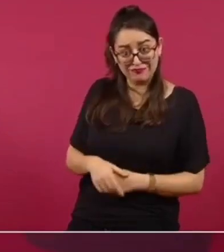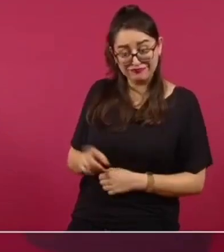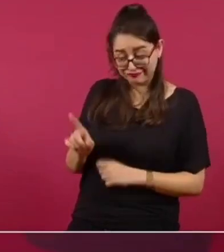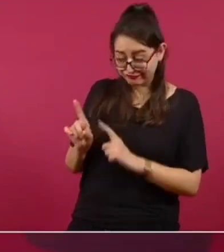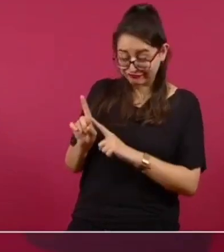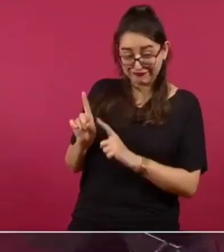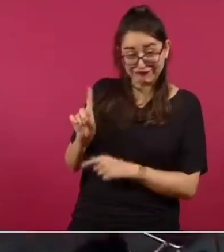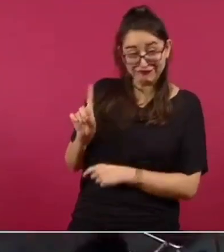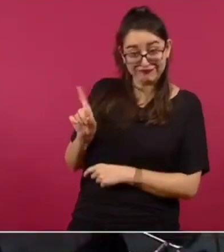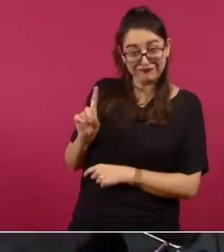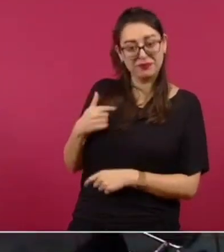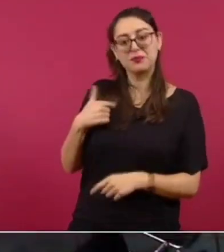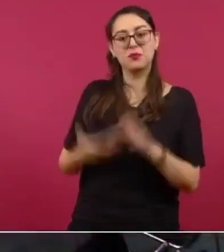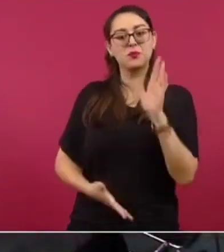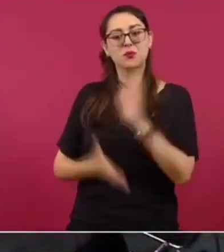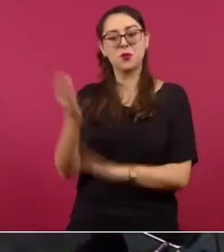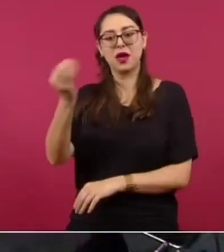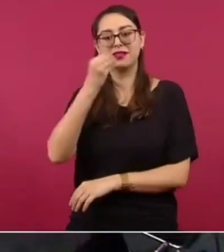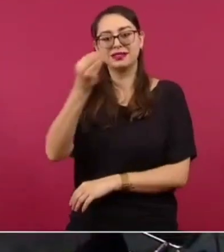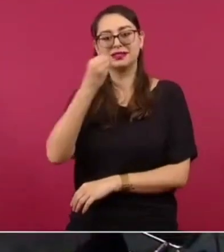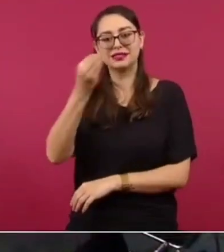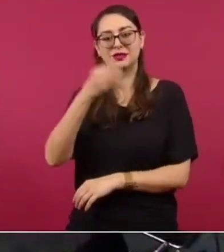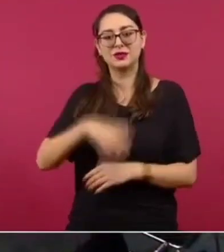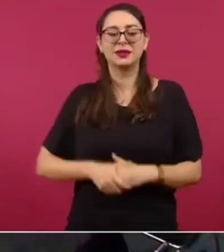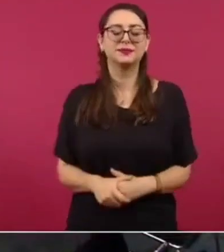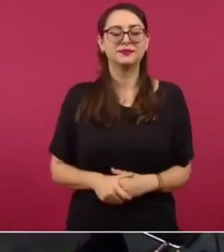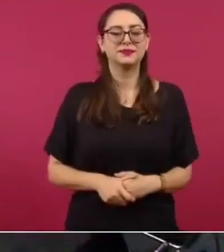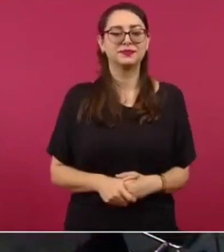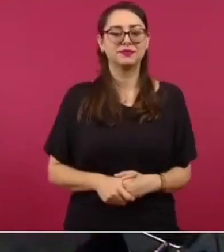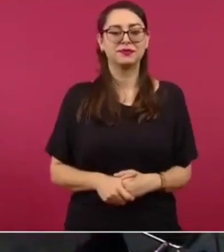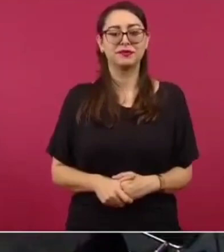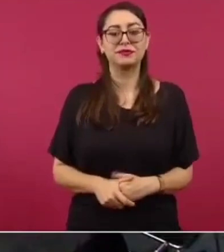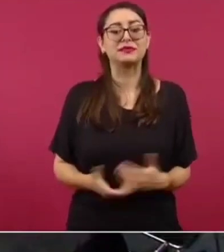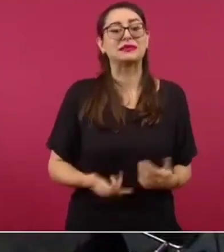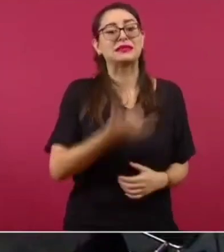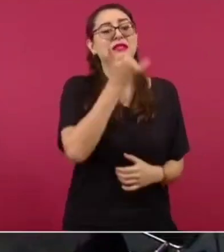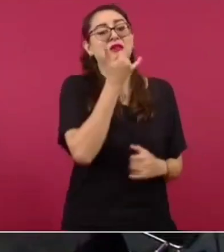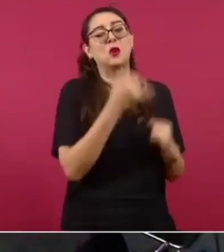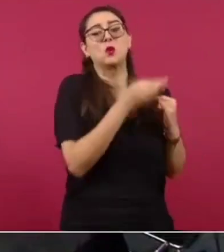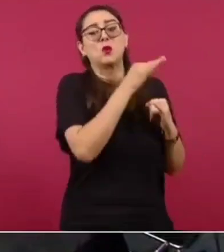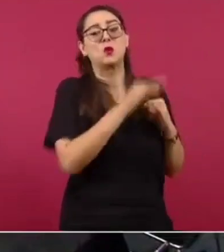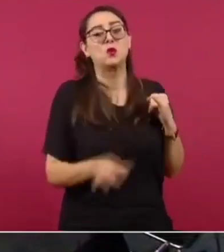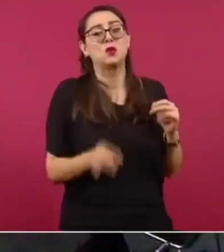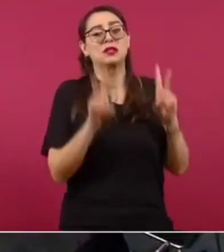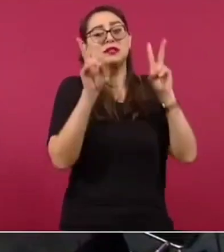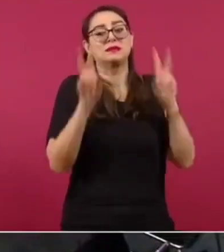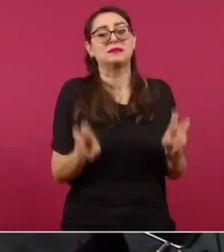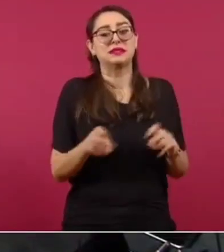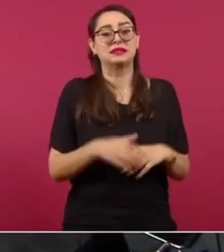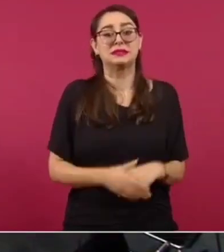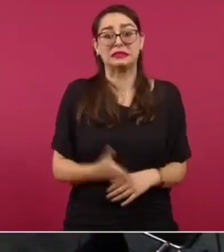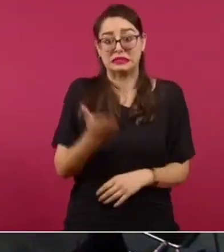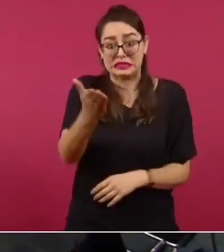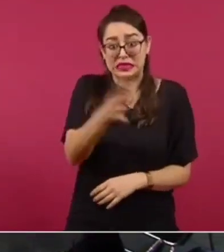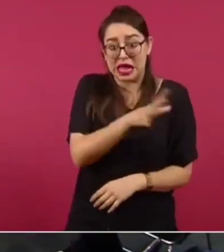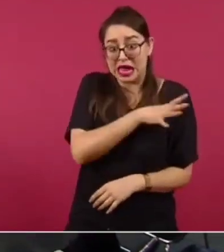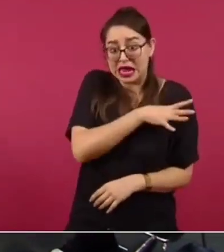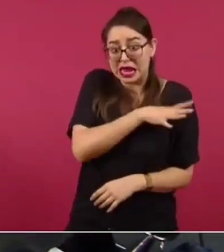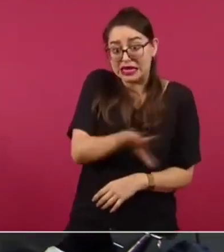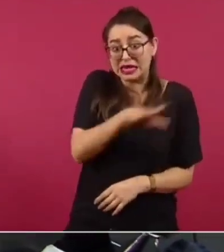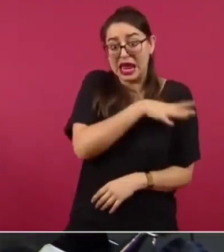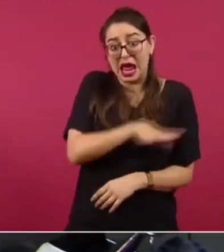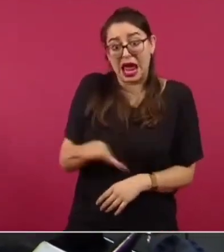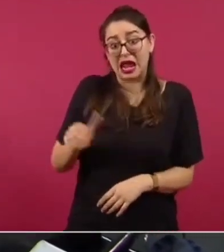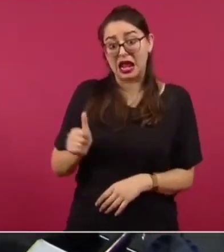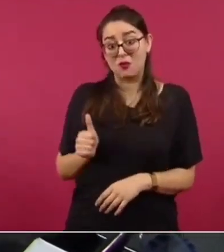Bueno, hay que irnos a desayunar. Presidente, nada más sobre el último tema, lo que tiene que ver con el general, ver si aprovechando que